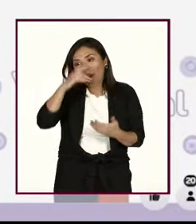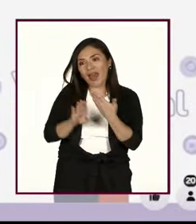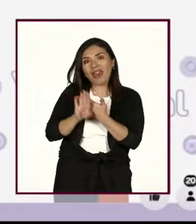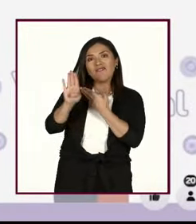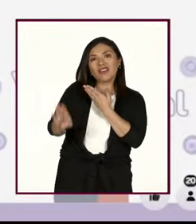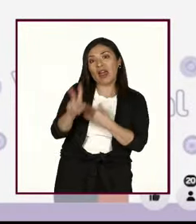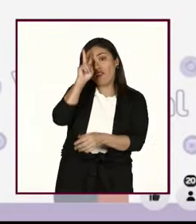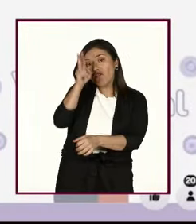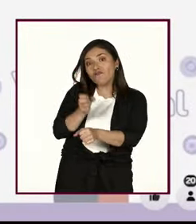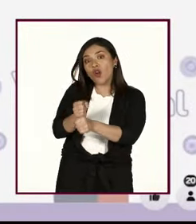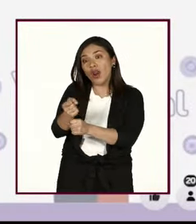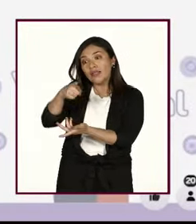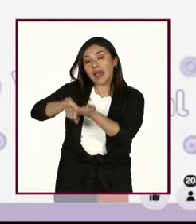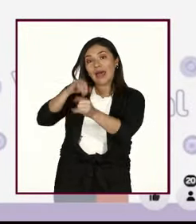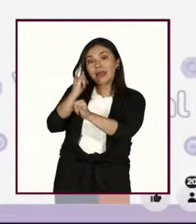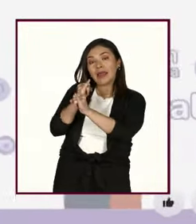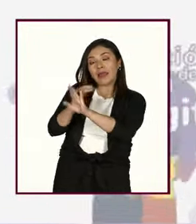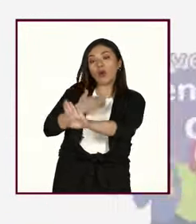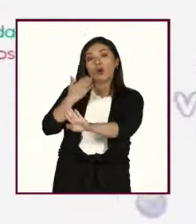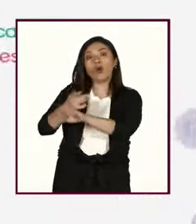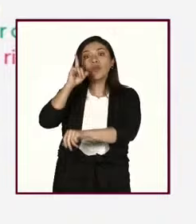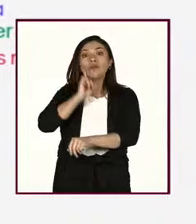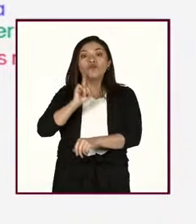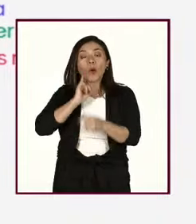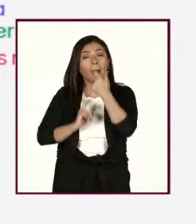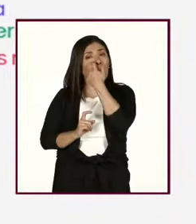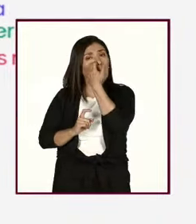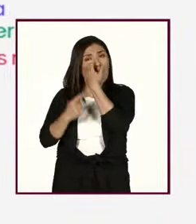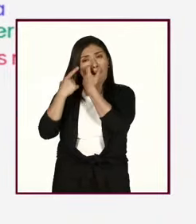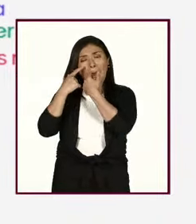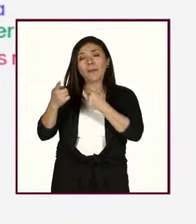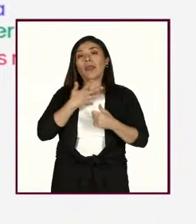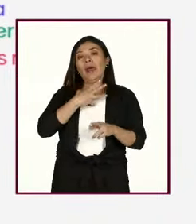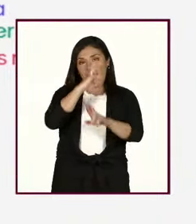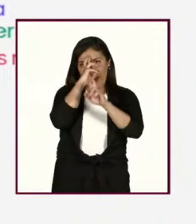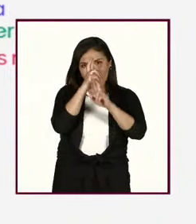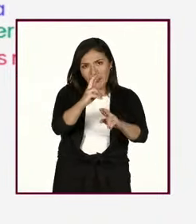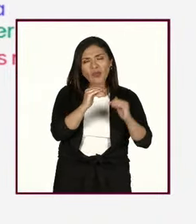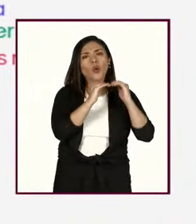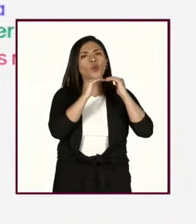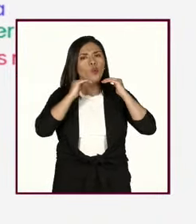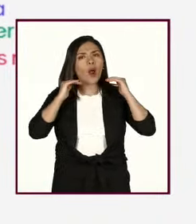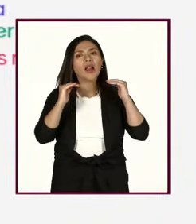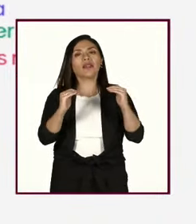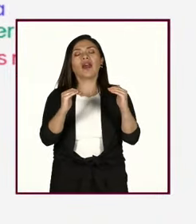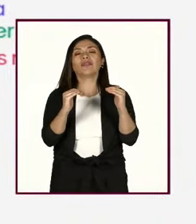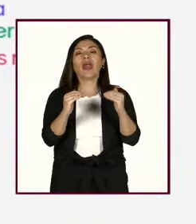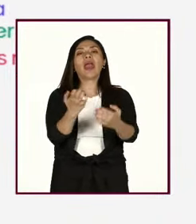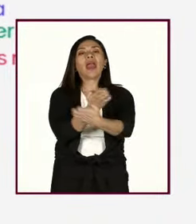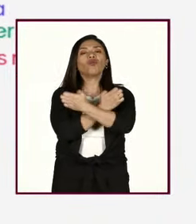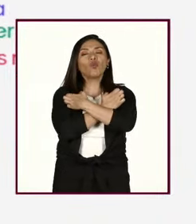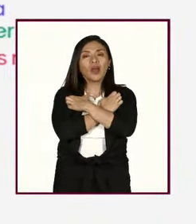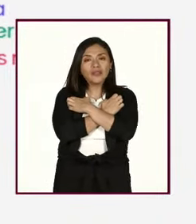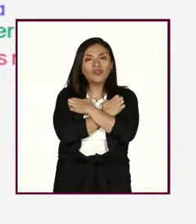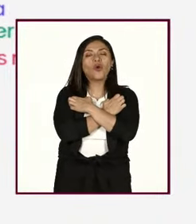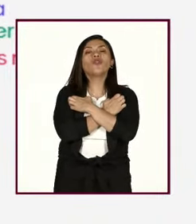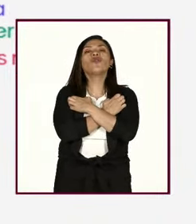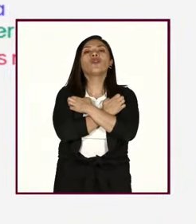digital contra las mujeres. Tenemos respeto, igualdad, educación,